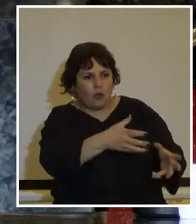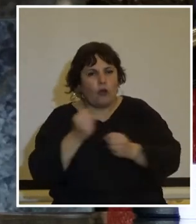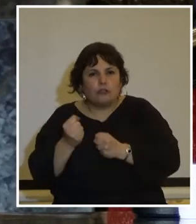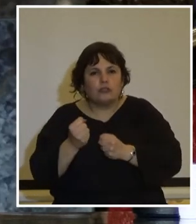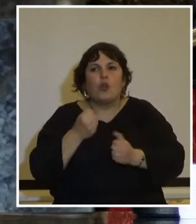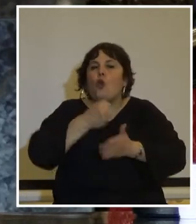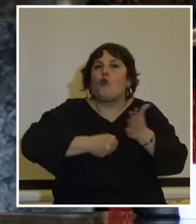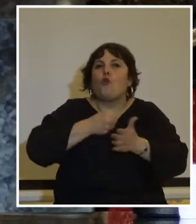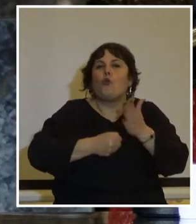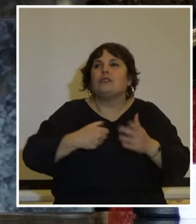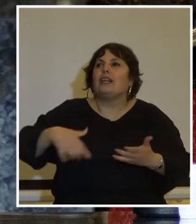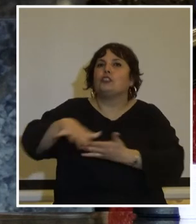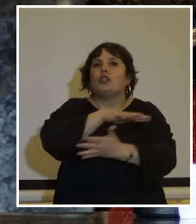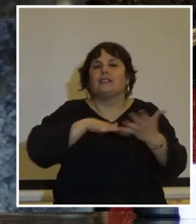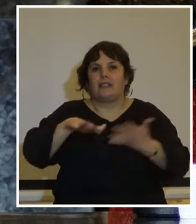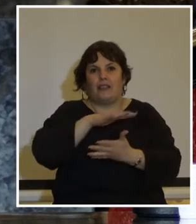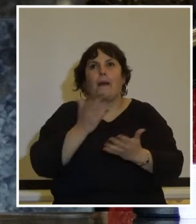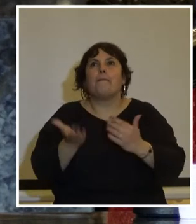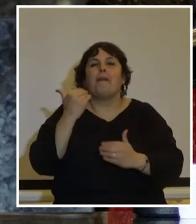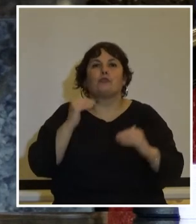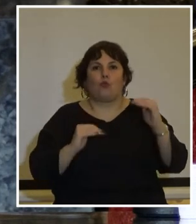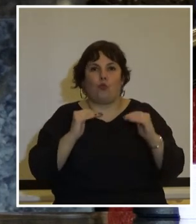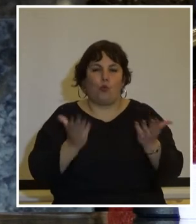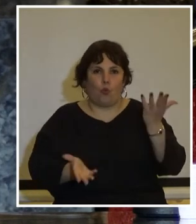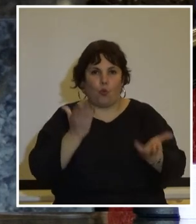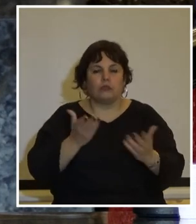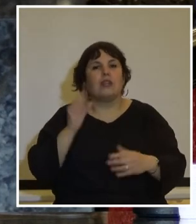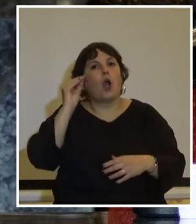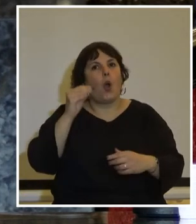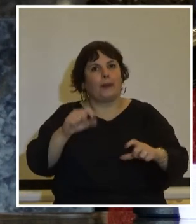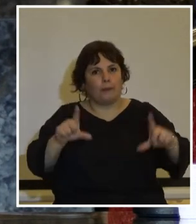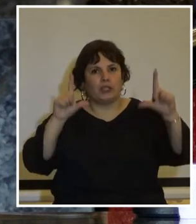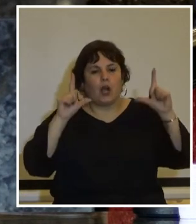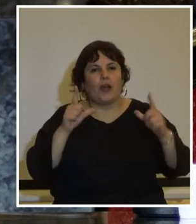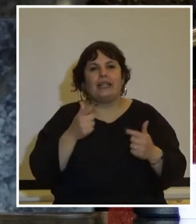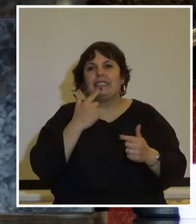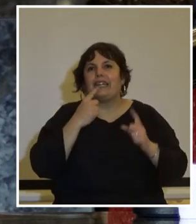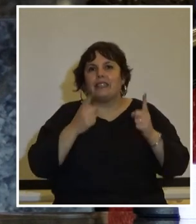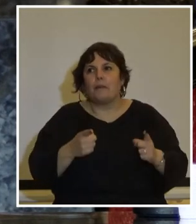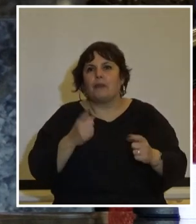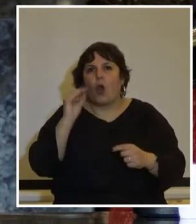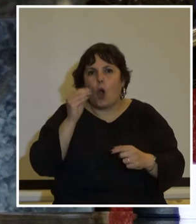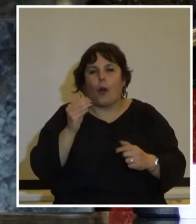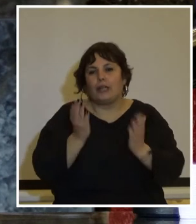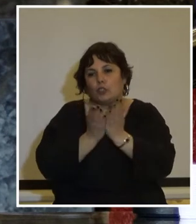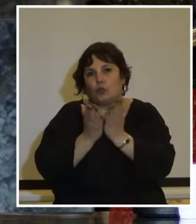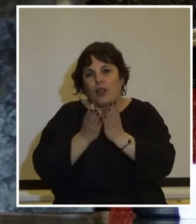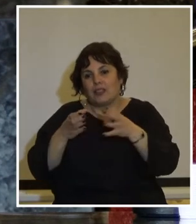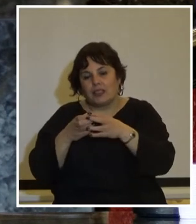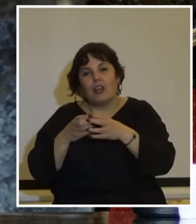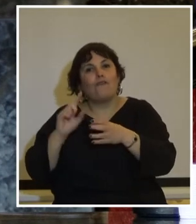en la lucha por una sociedad más justa sí jóvenes protagonistas Urizada protagonista desde el movimiento estudiantil